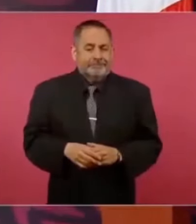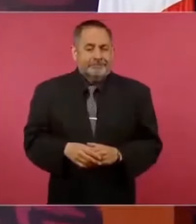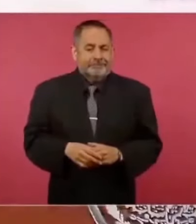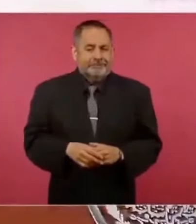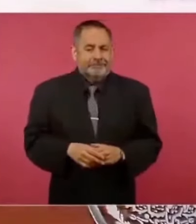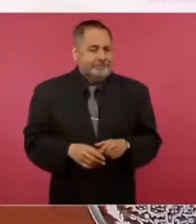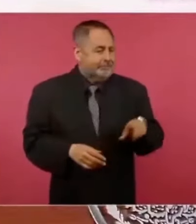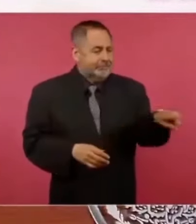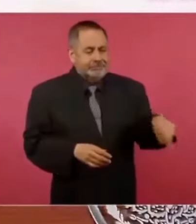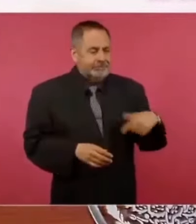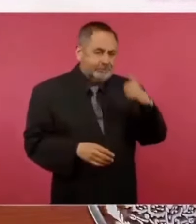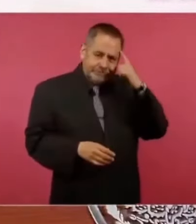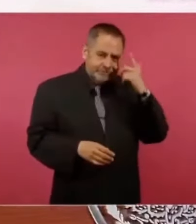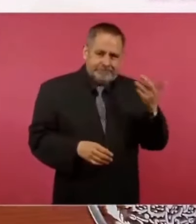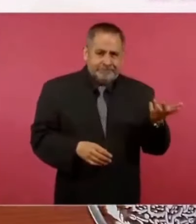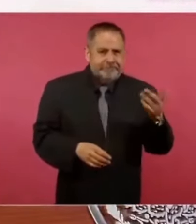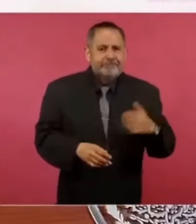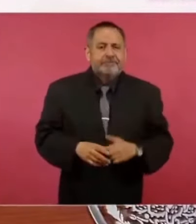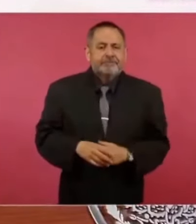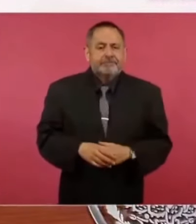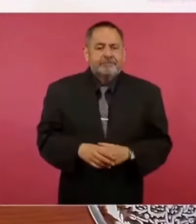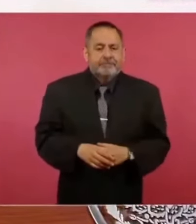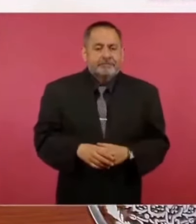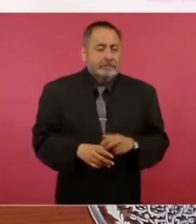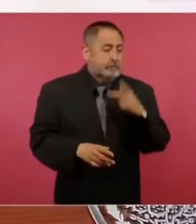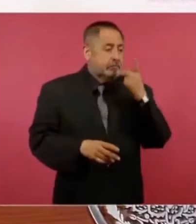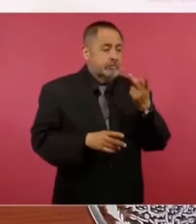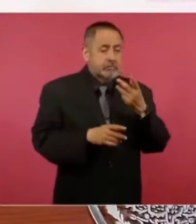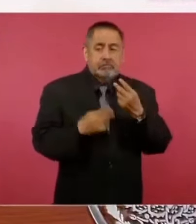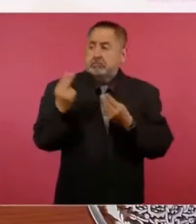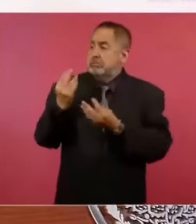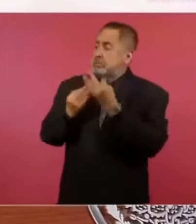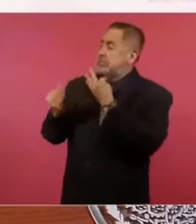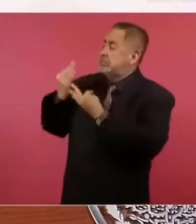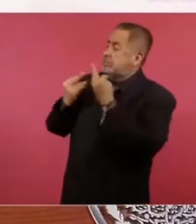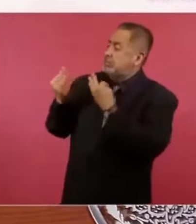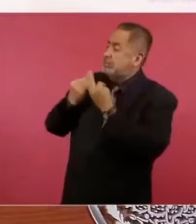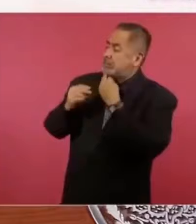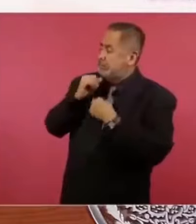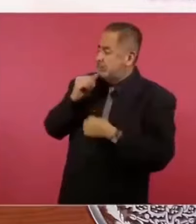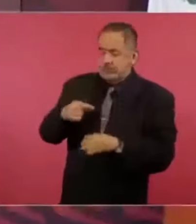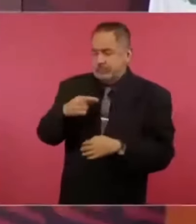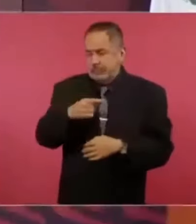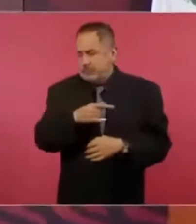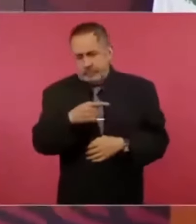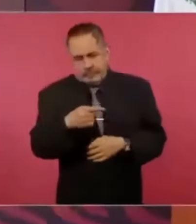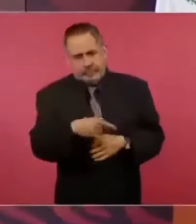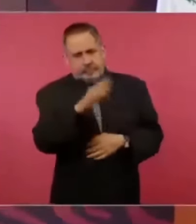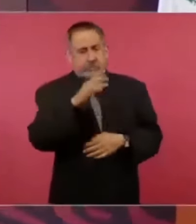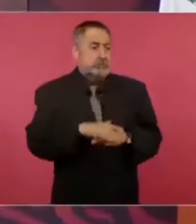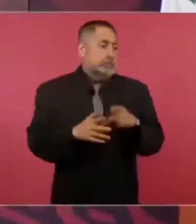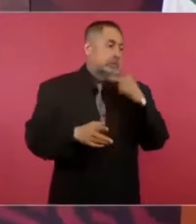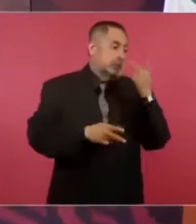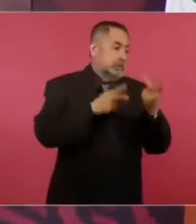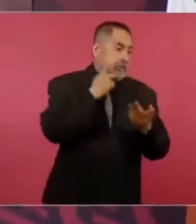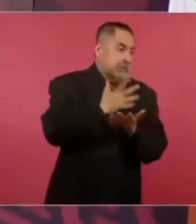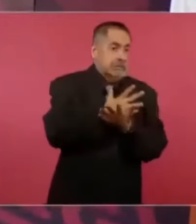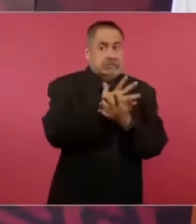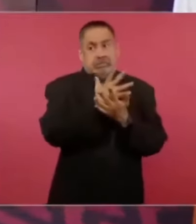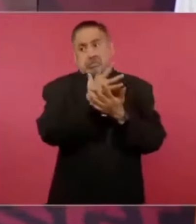que se quejan de falta de apapacho haciendo un escándalo.